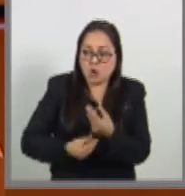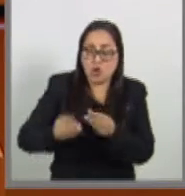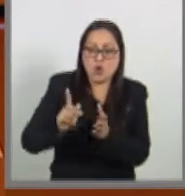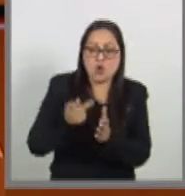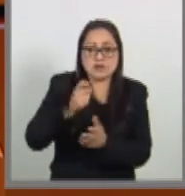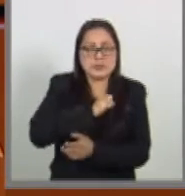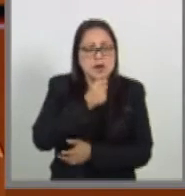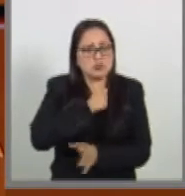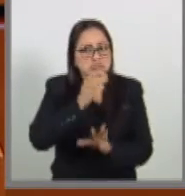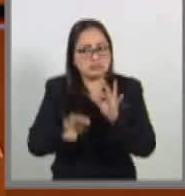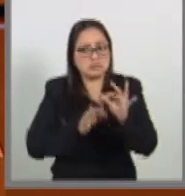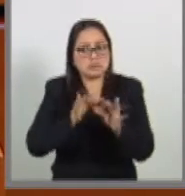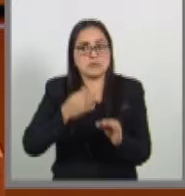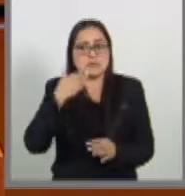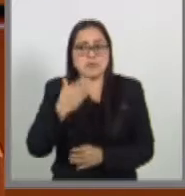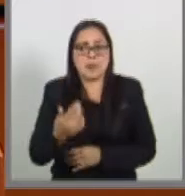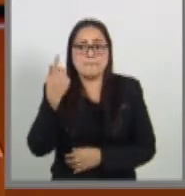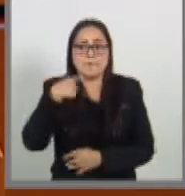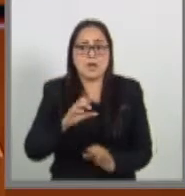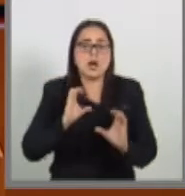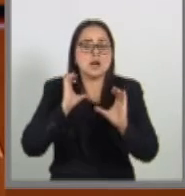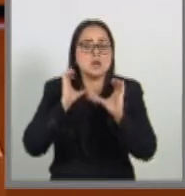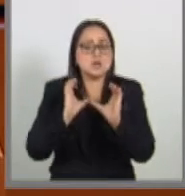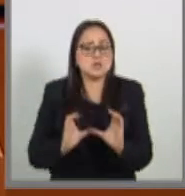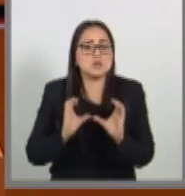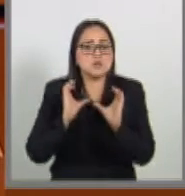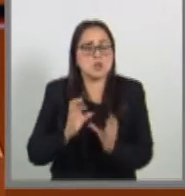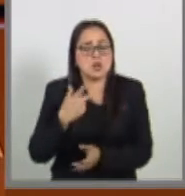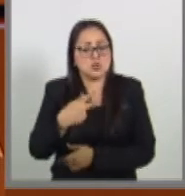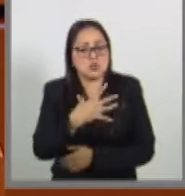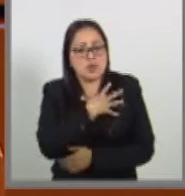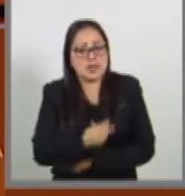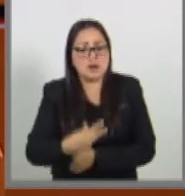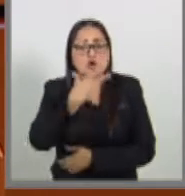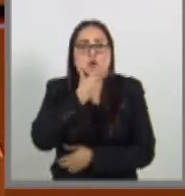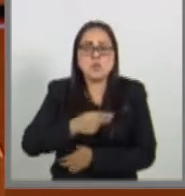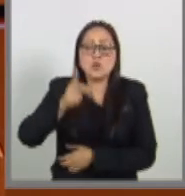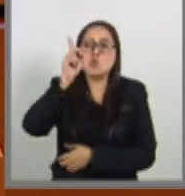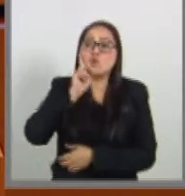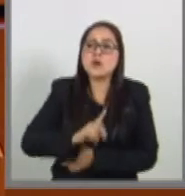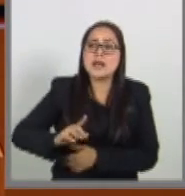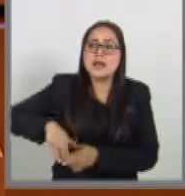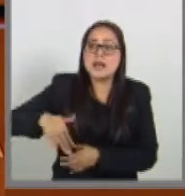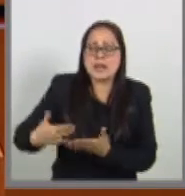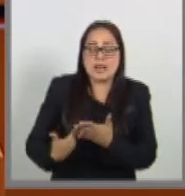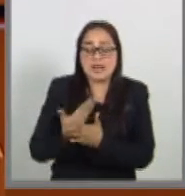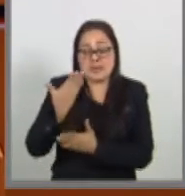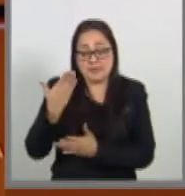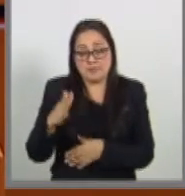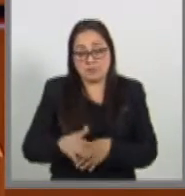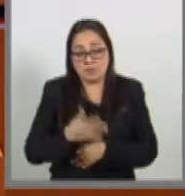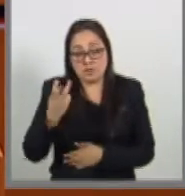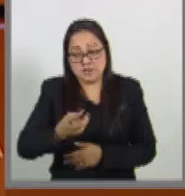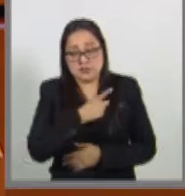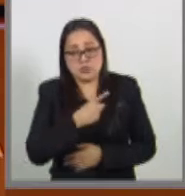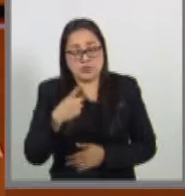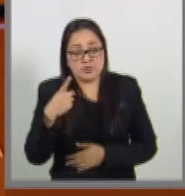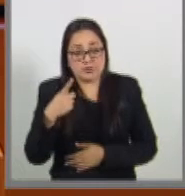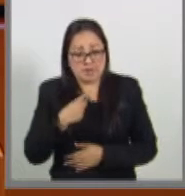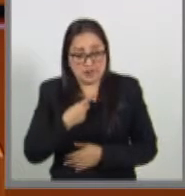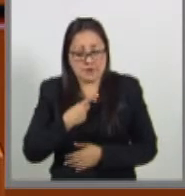salud y sobre todo para el cuidado de su hija, hijo recién nacido, por lo que deberían existir